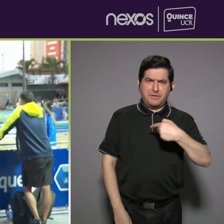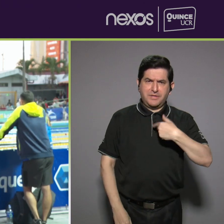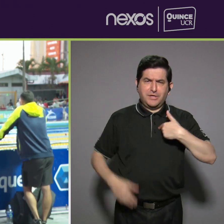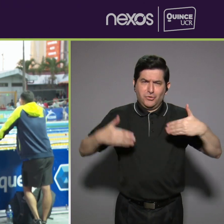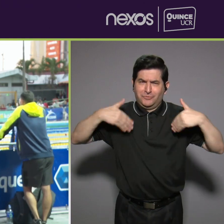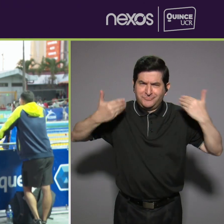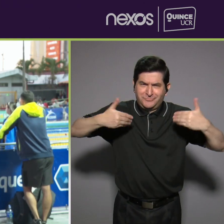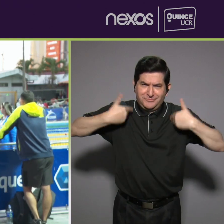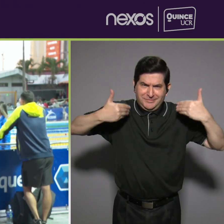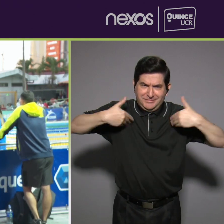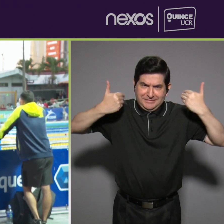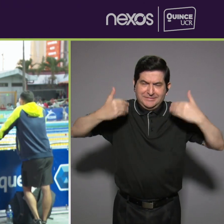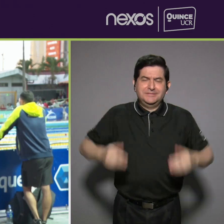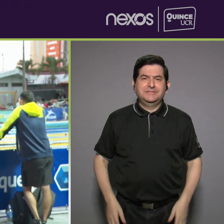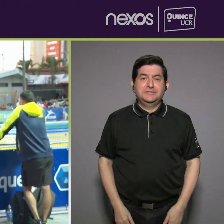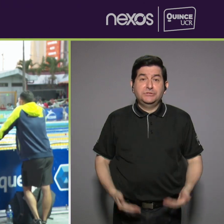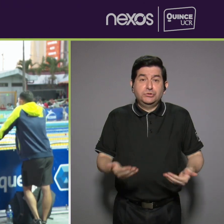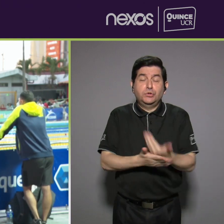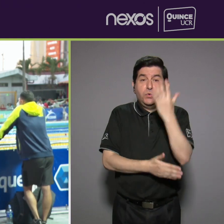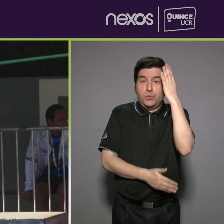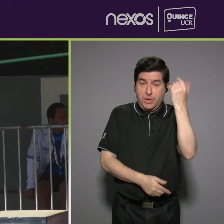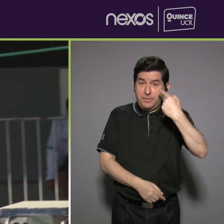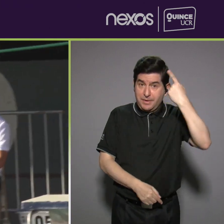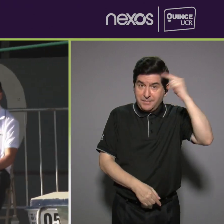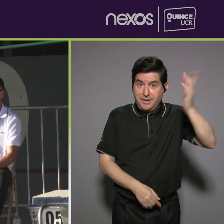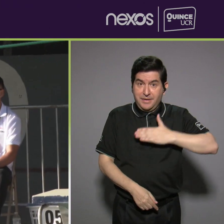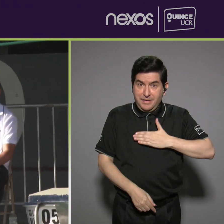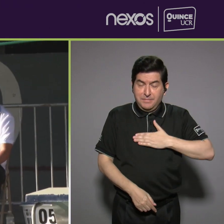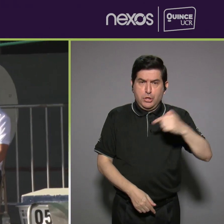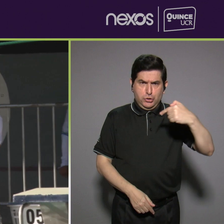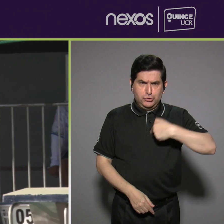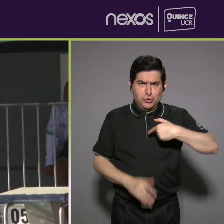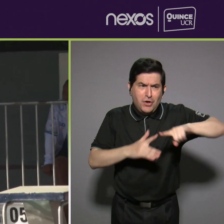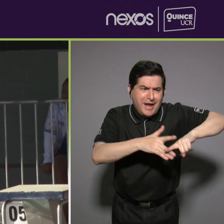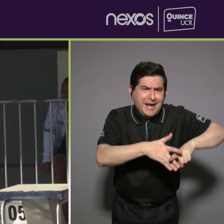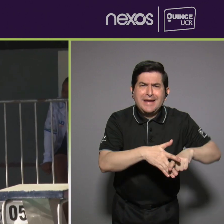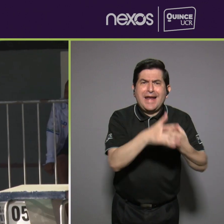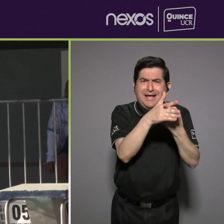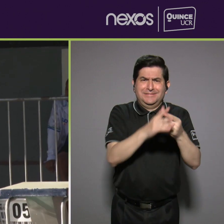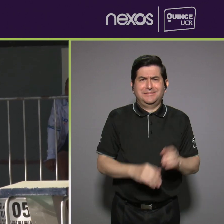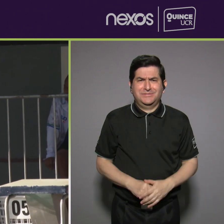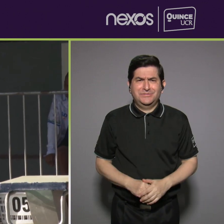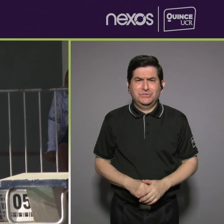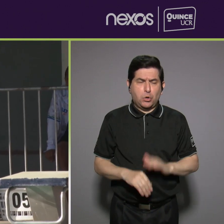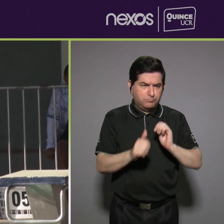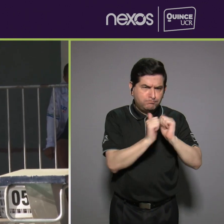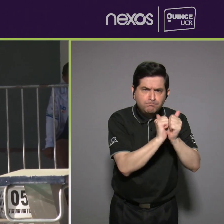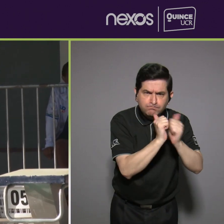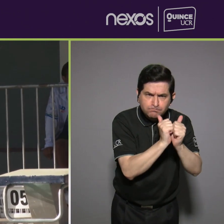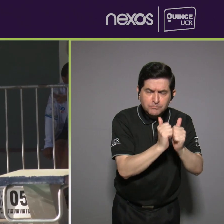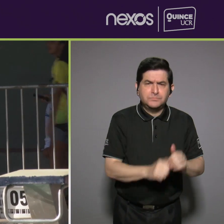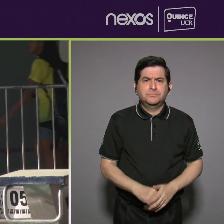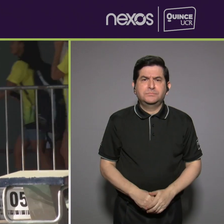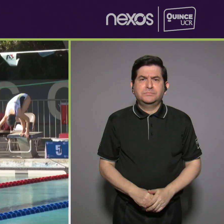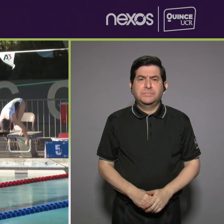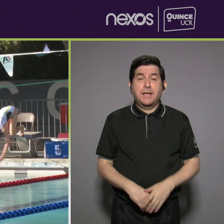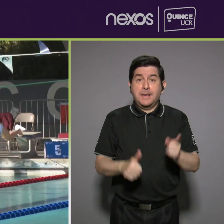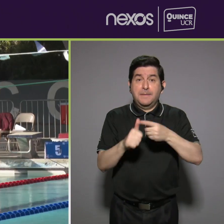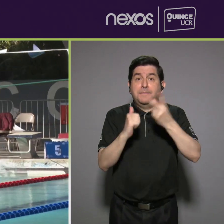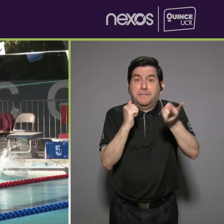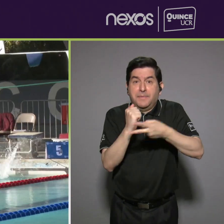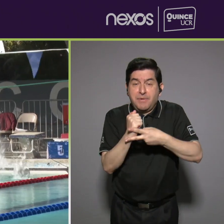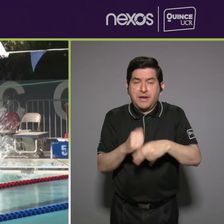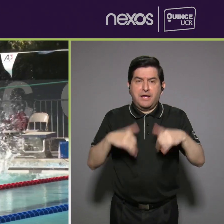contenta y es una nueva experiencia para mí. La verdad es que yo estoy empezando en lo que es competencias y para ser mi primera vez.